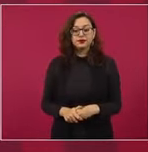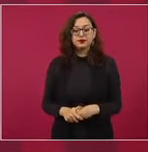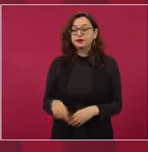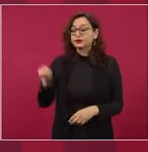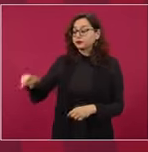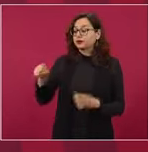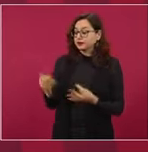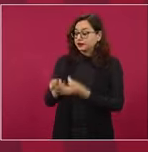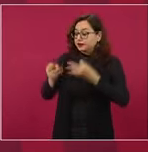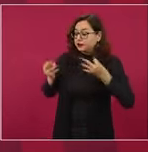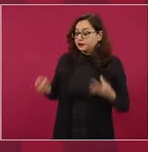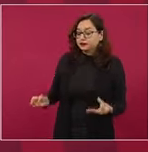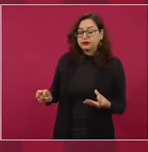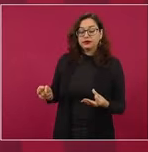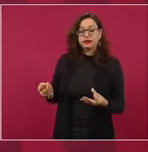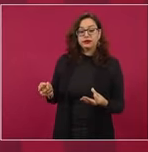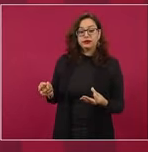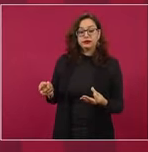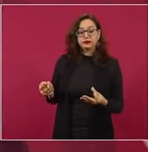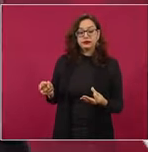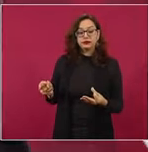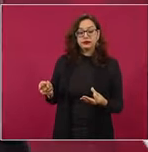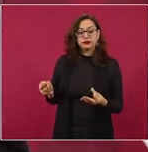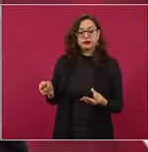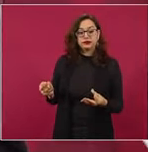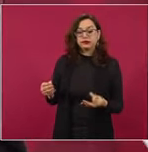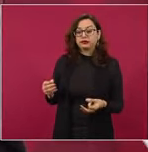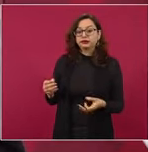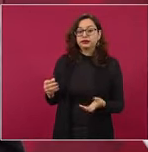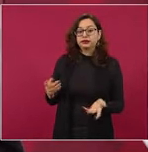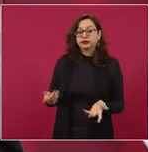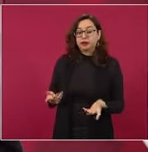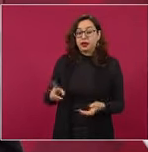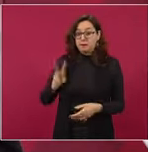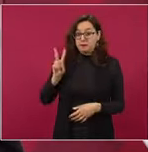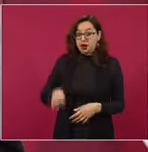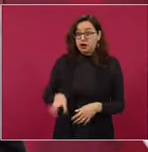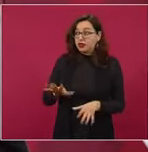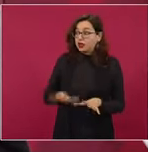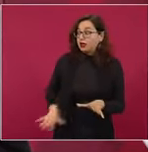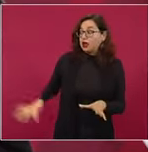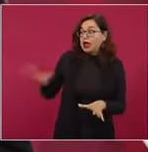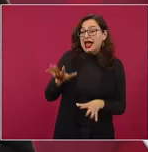tiene 100 mil hectáreas,